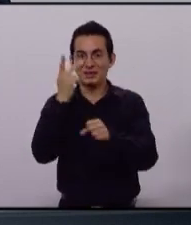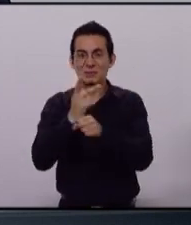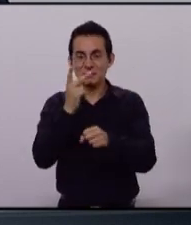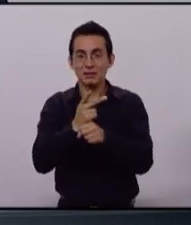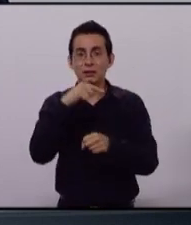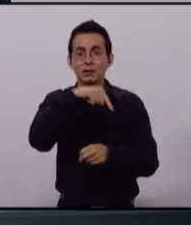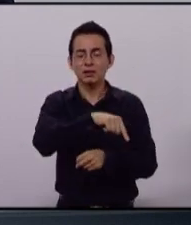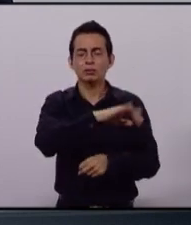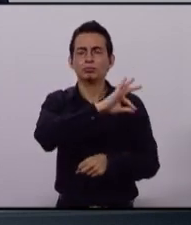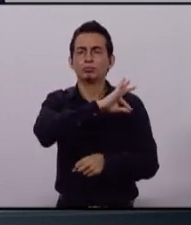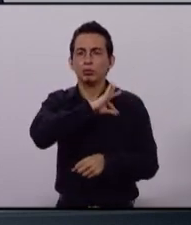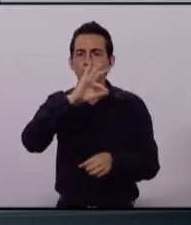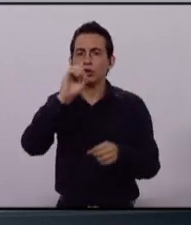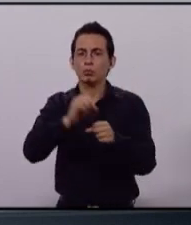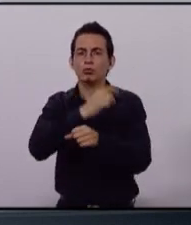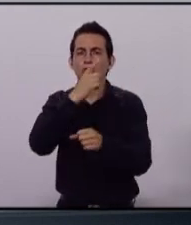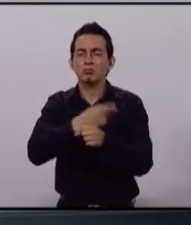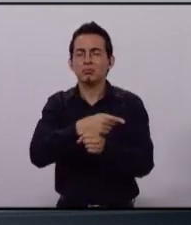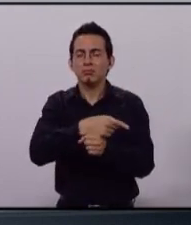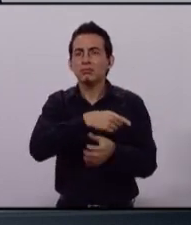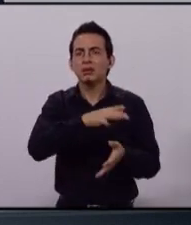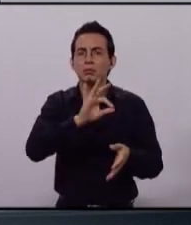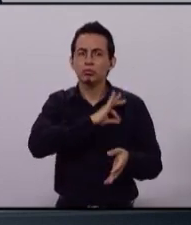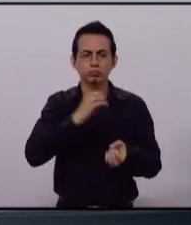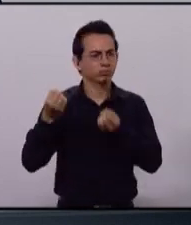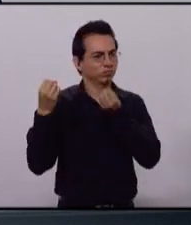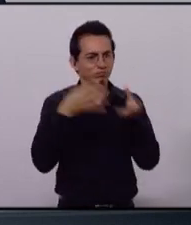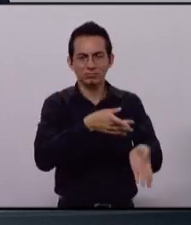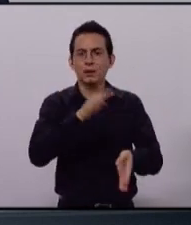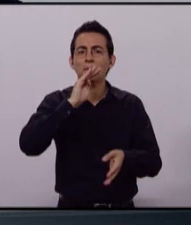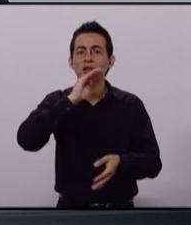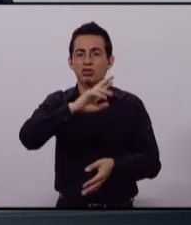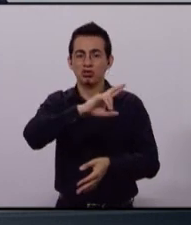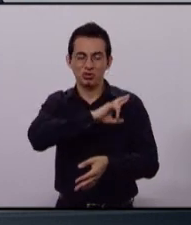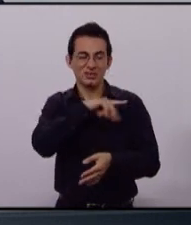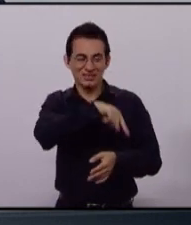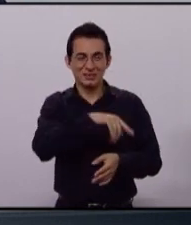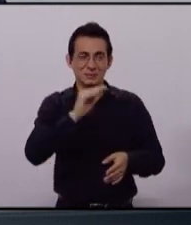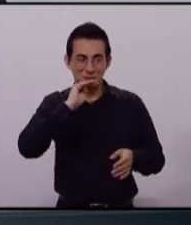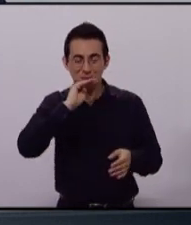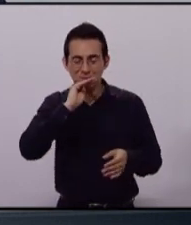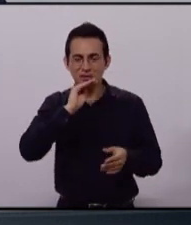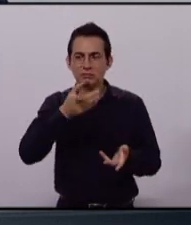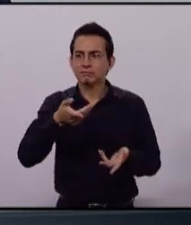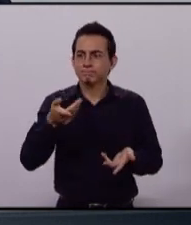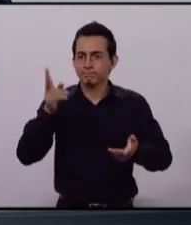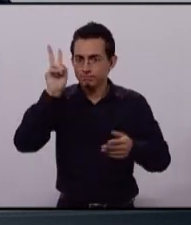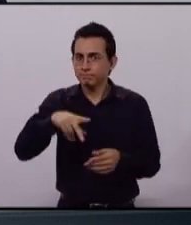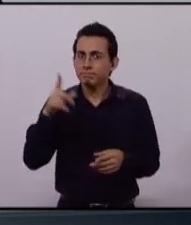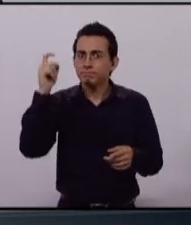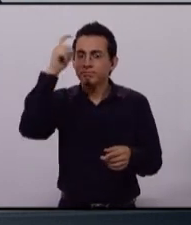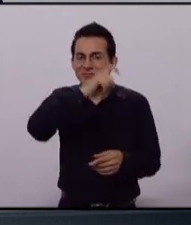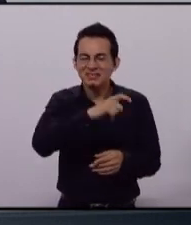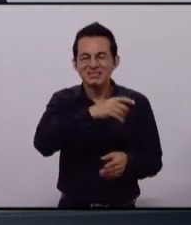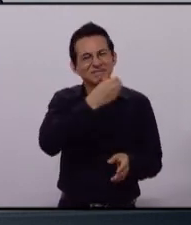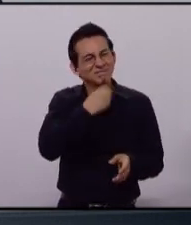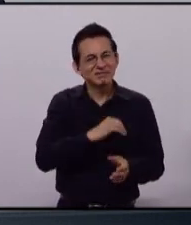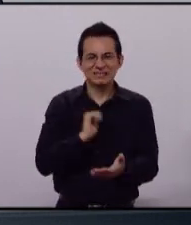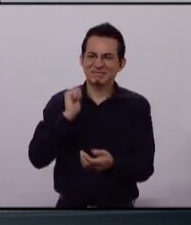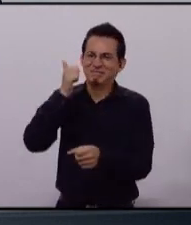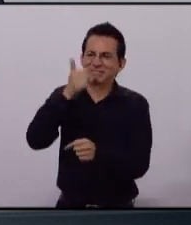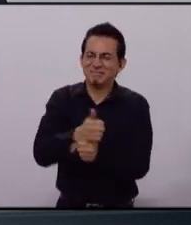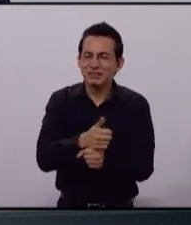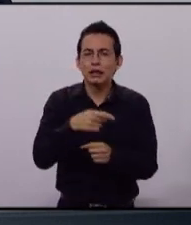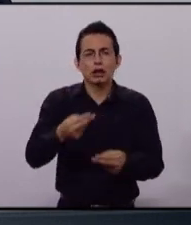tuvo la oportunidad de ser jefa de familia, una mamá que de pronto se vio en la necesidad de poner un negocio para